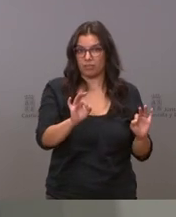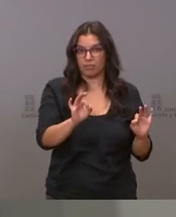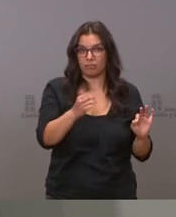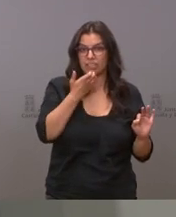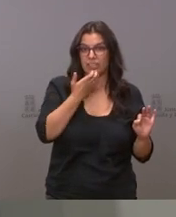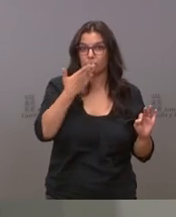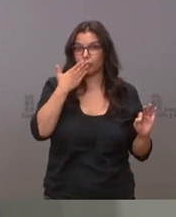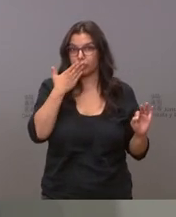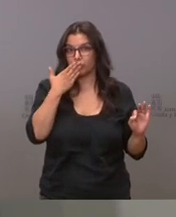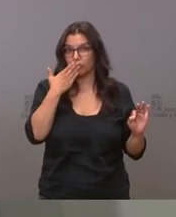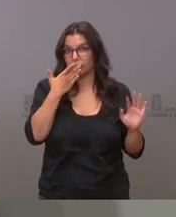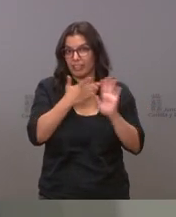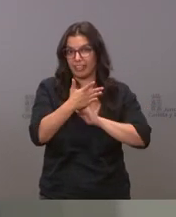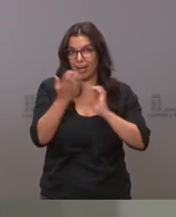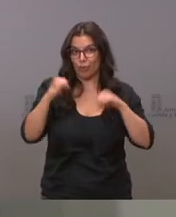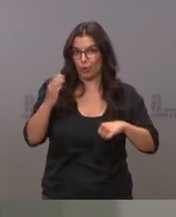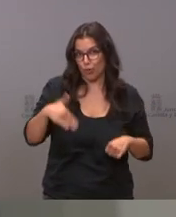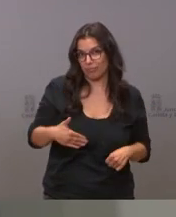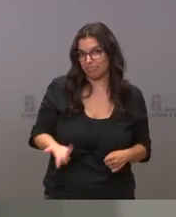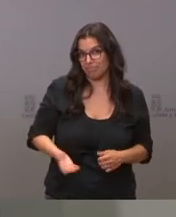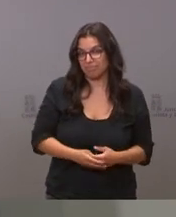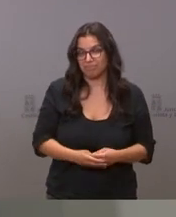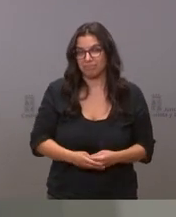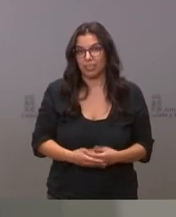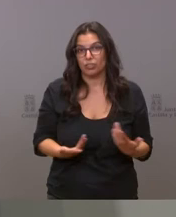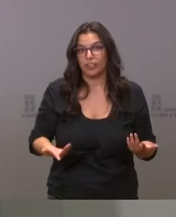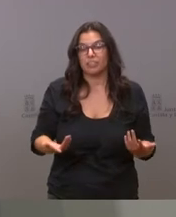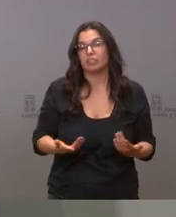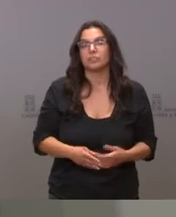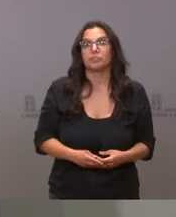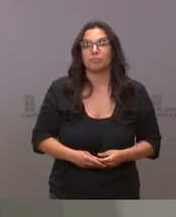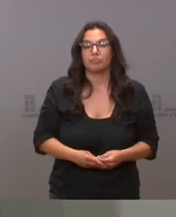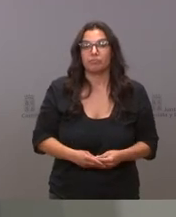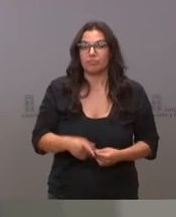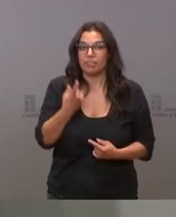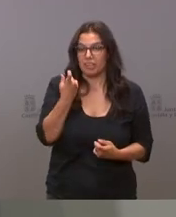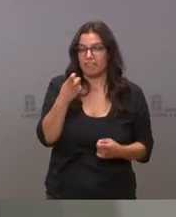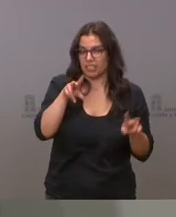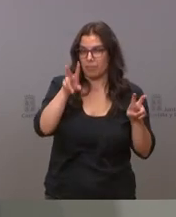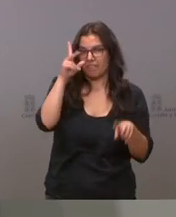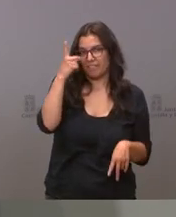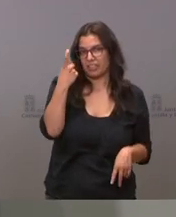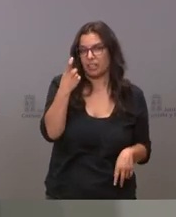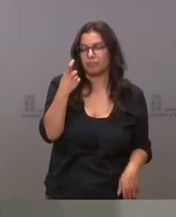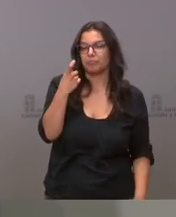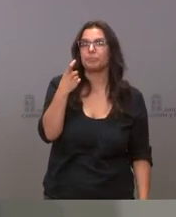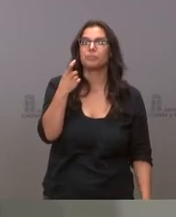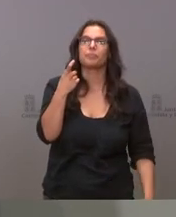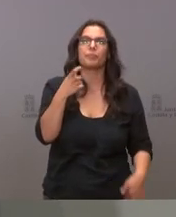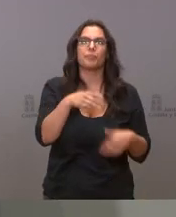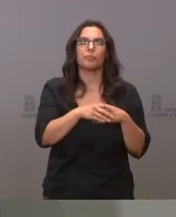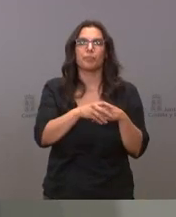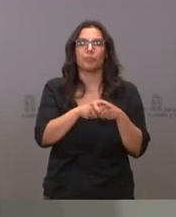está es que no está acordado ¿no? Entonces este es un asunto pendiente en el que vamos a continuar